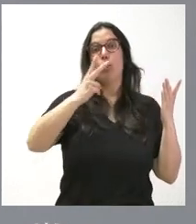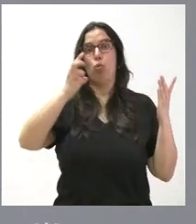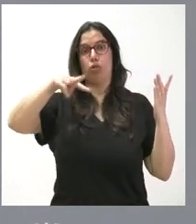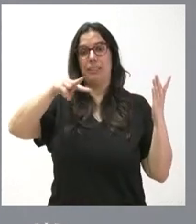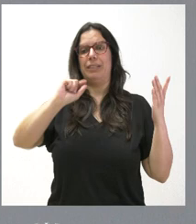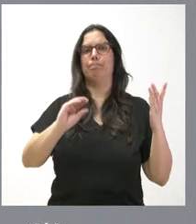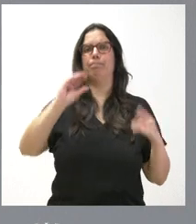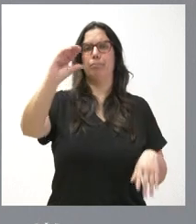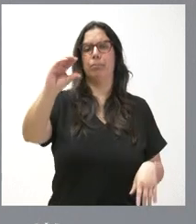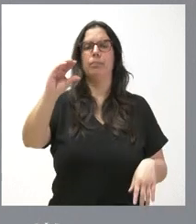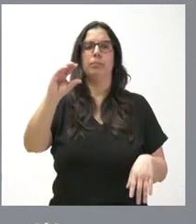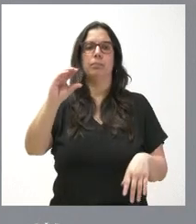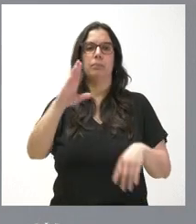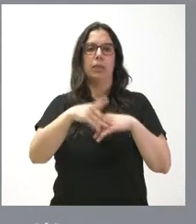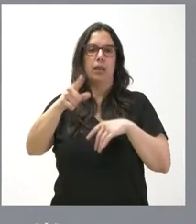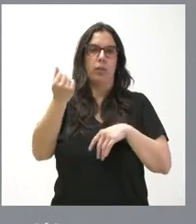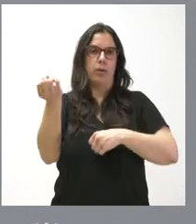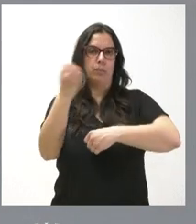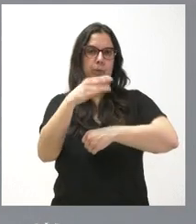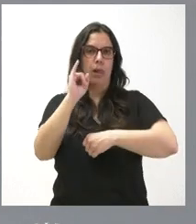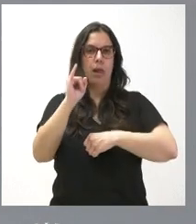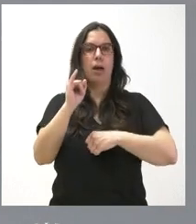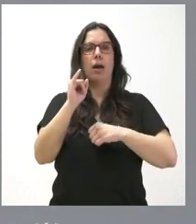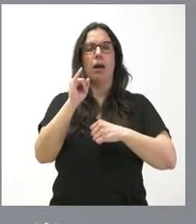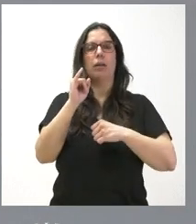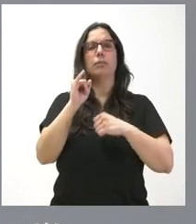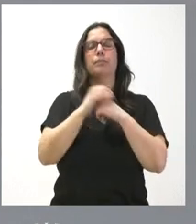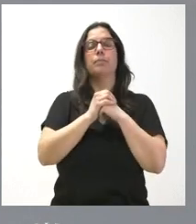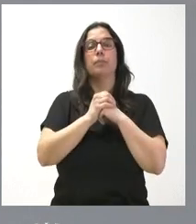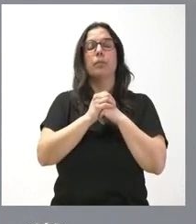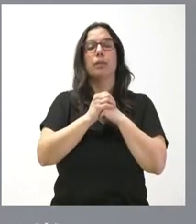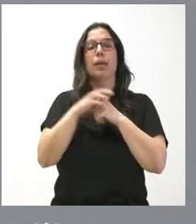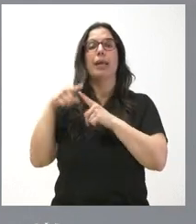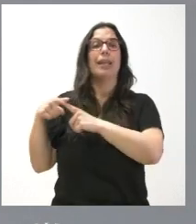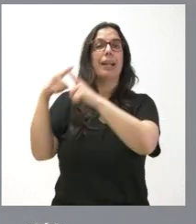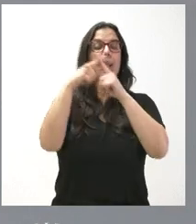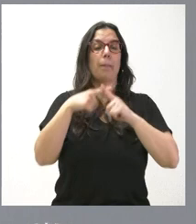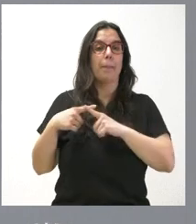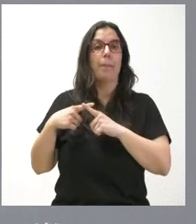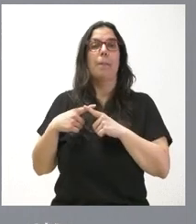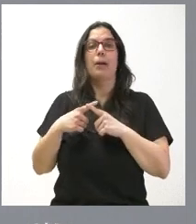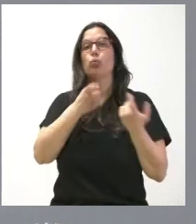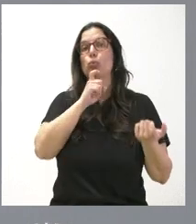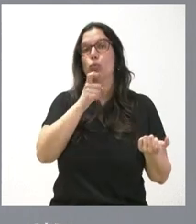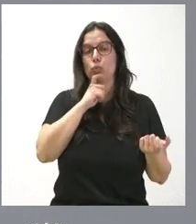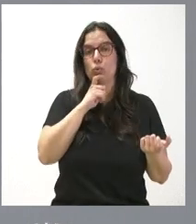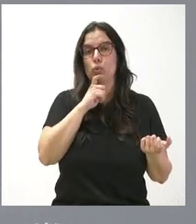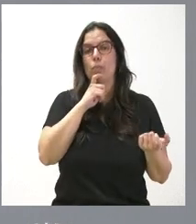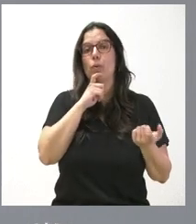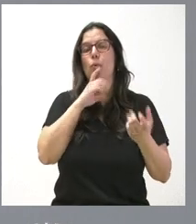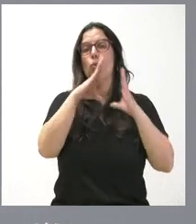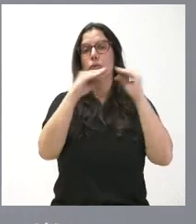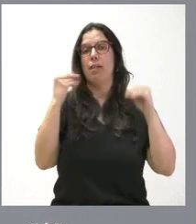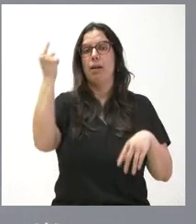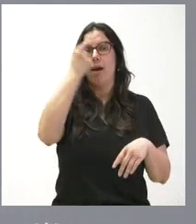trimestre para que cuenten con esta aportación antes de finalizar, el primero, la distribución por cada una de las